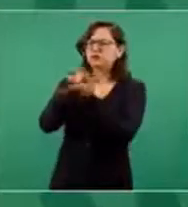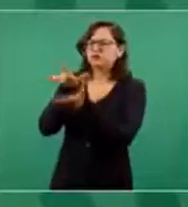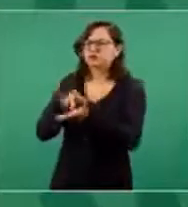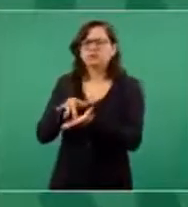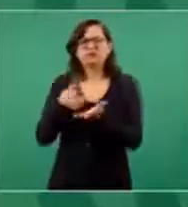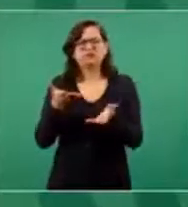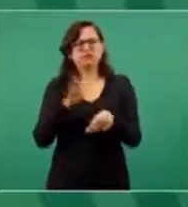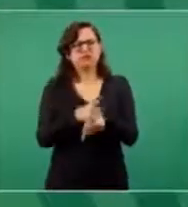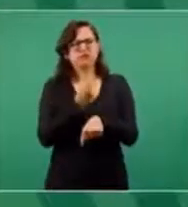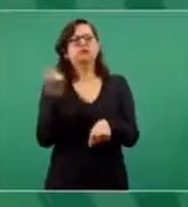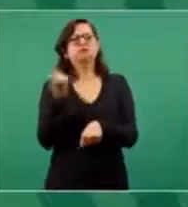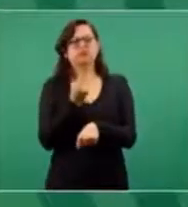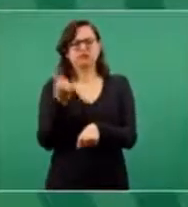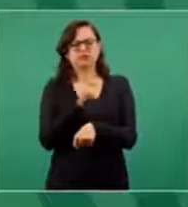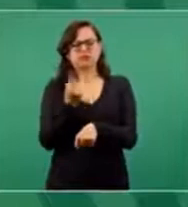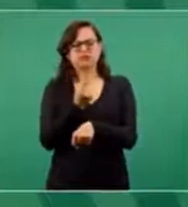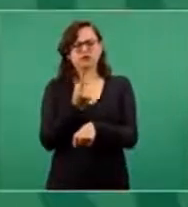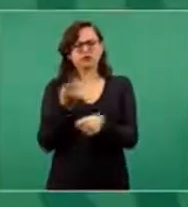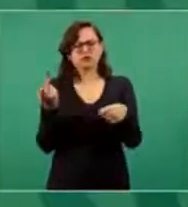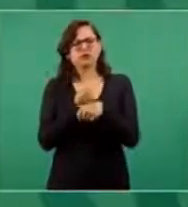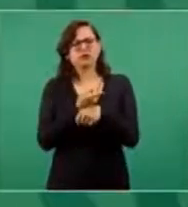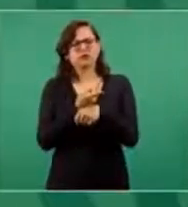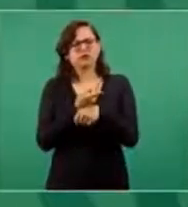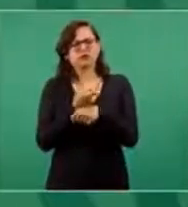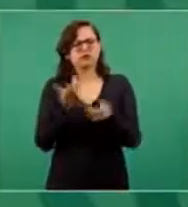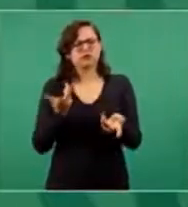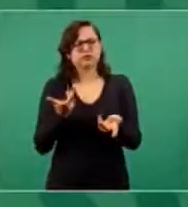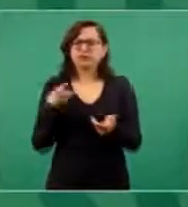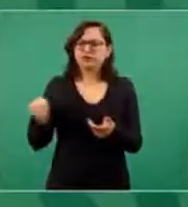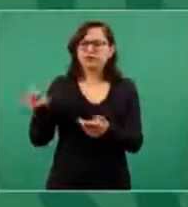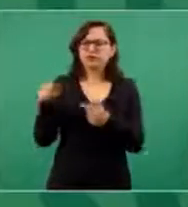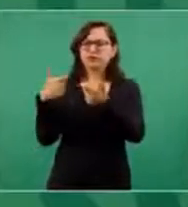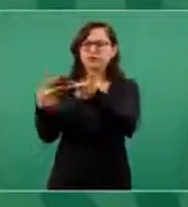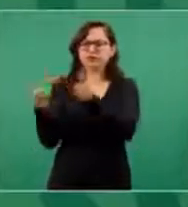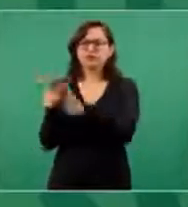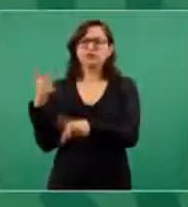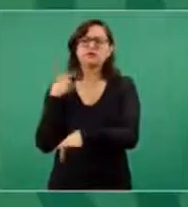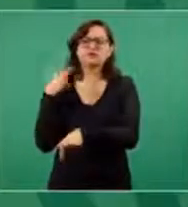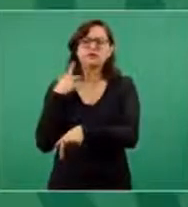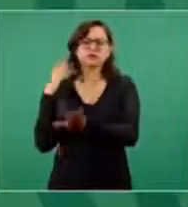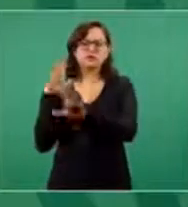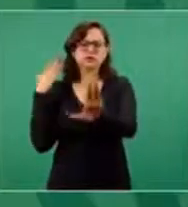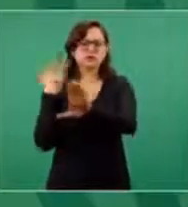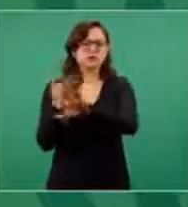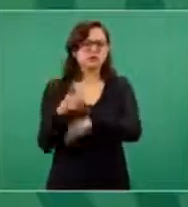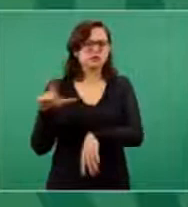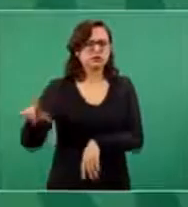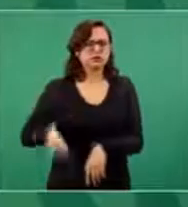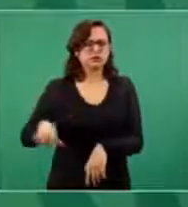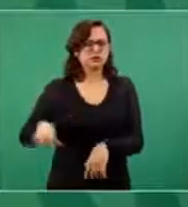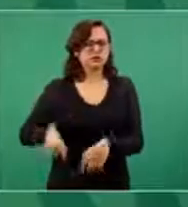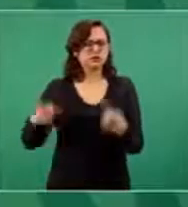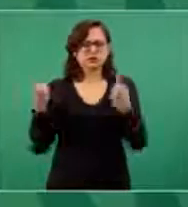conocer que se trata de un grupo político contrario